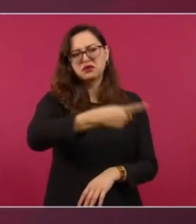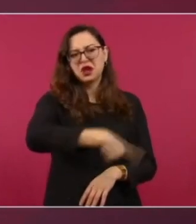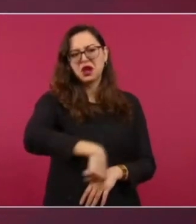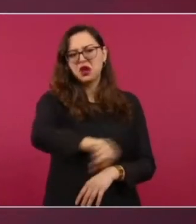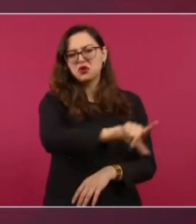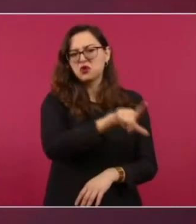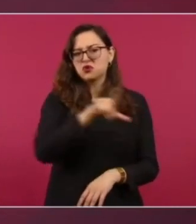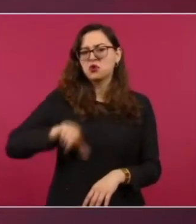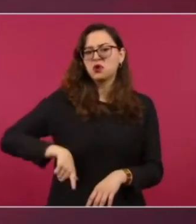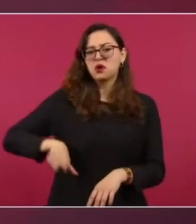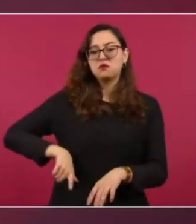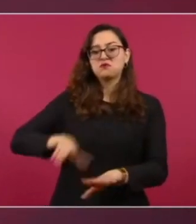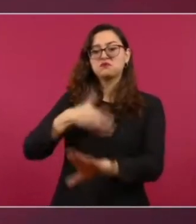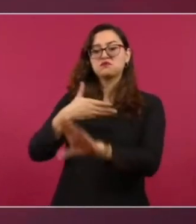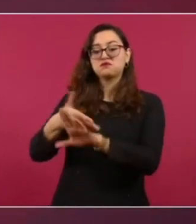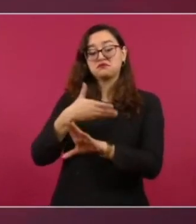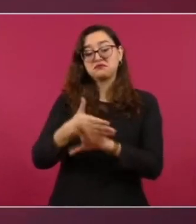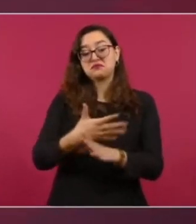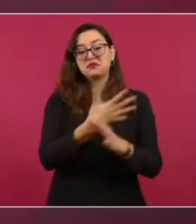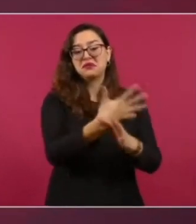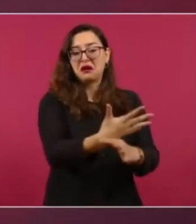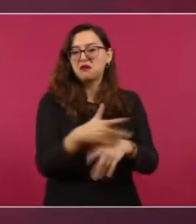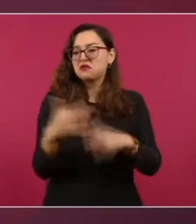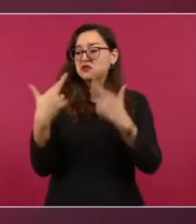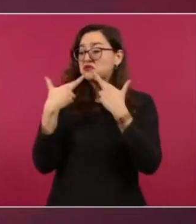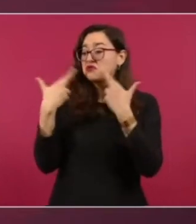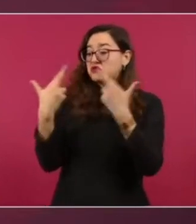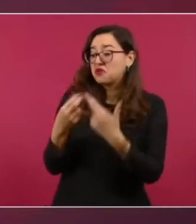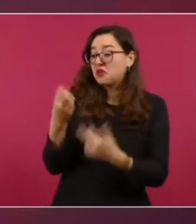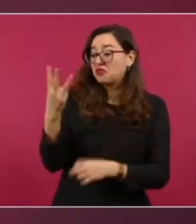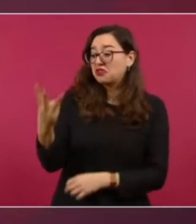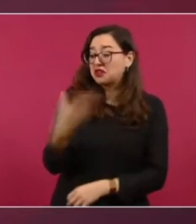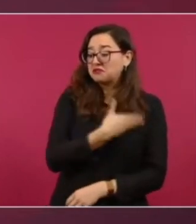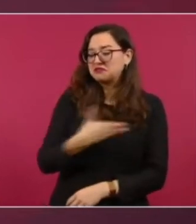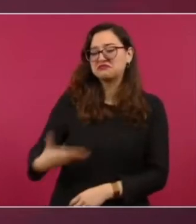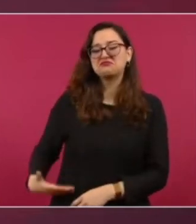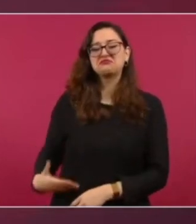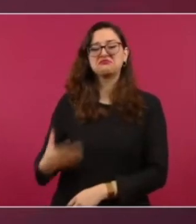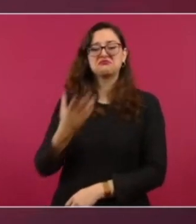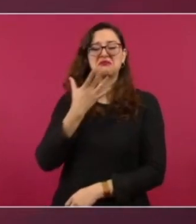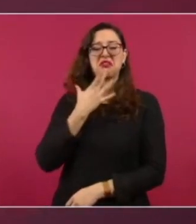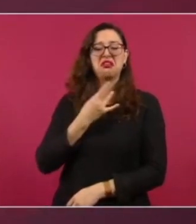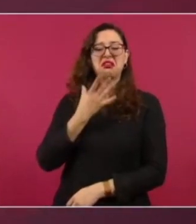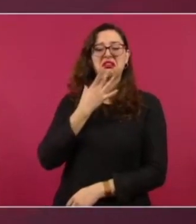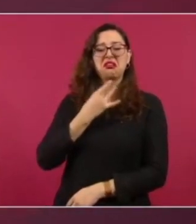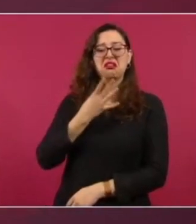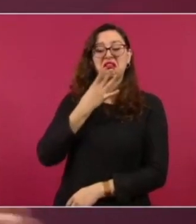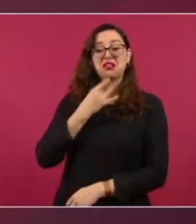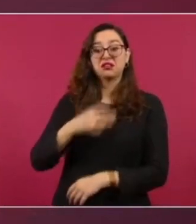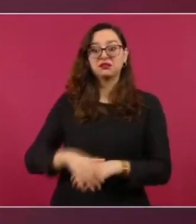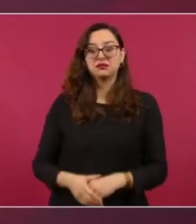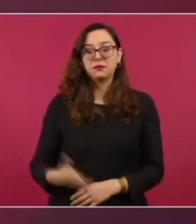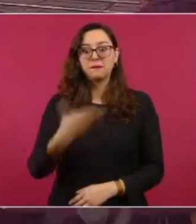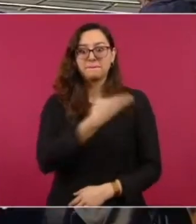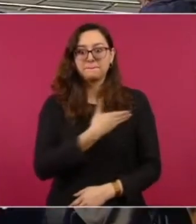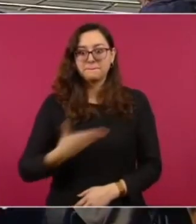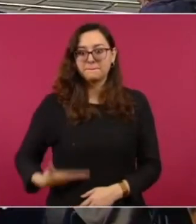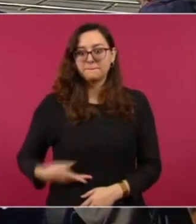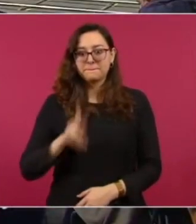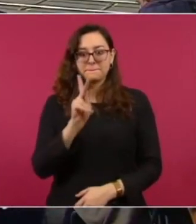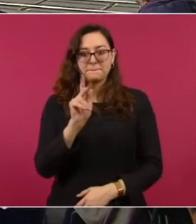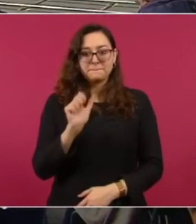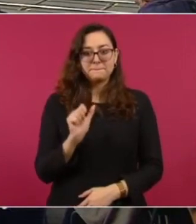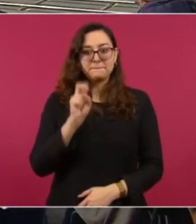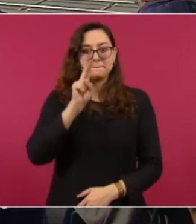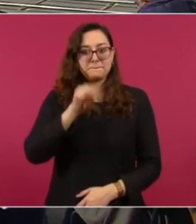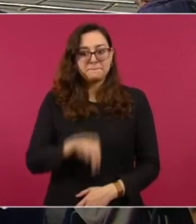minimizó la reunión incluso el presidente del PAN Marco Cortés salió con la volada y aseguró que fue